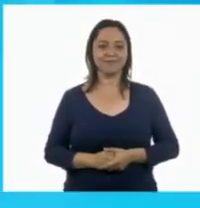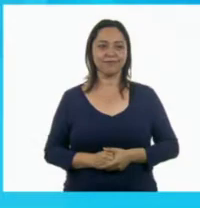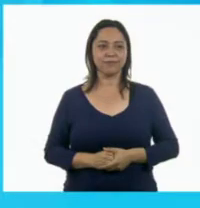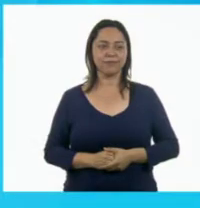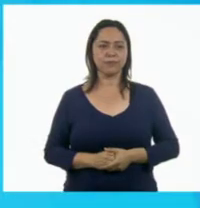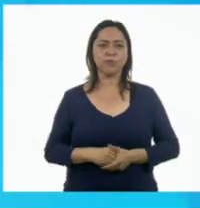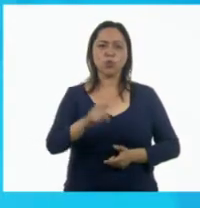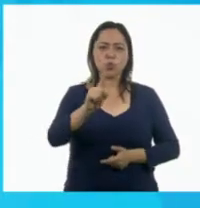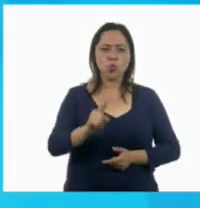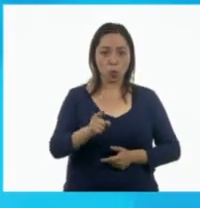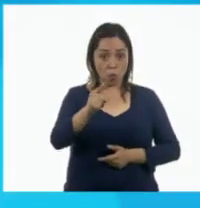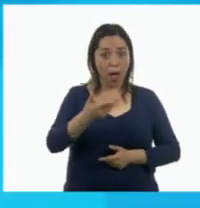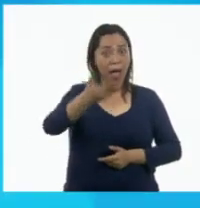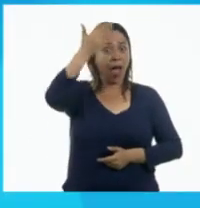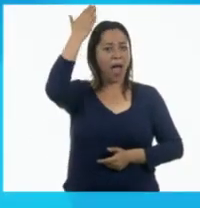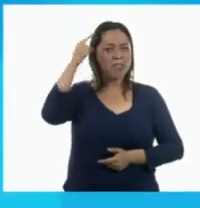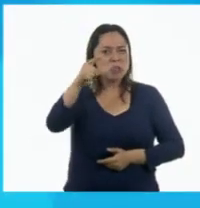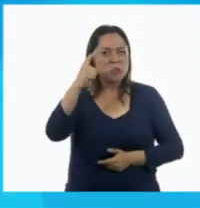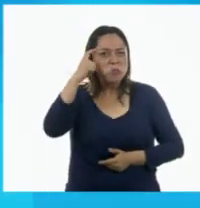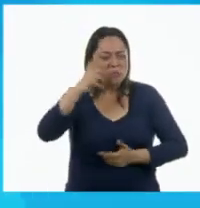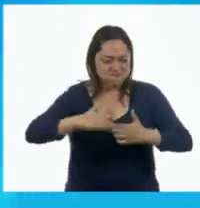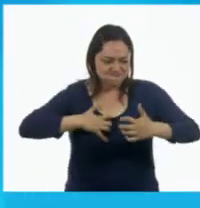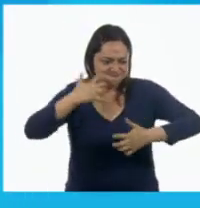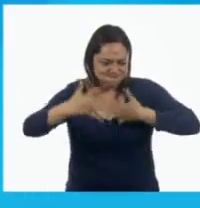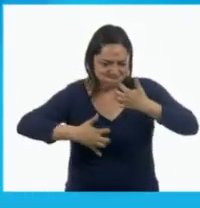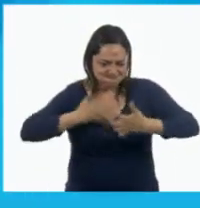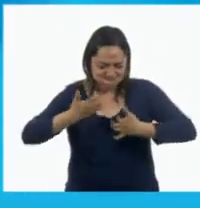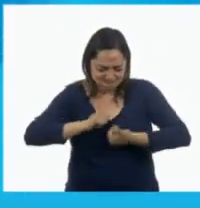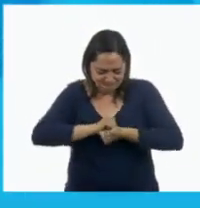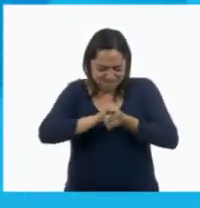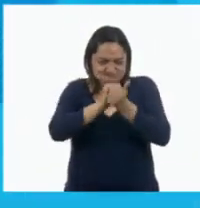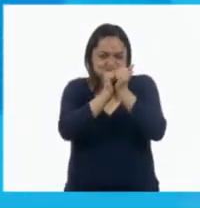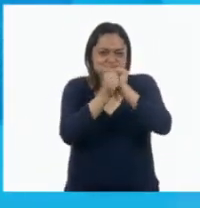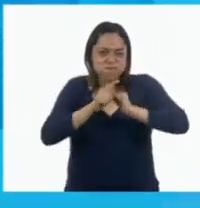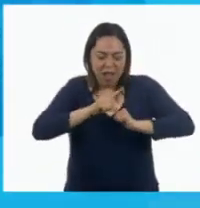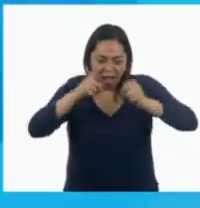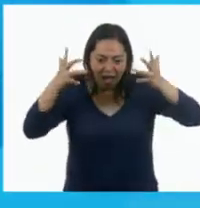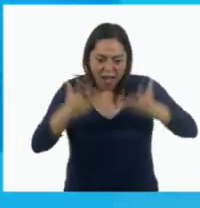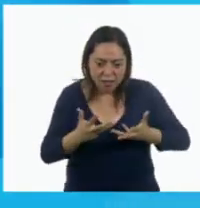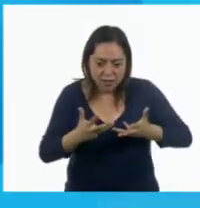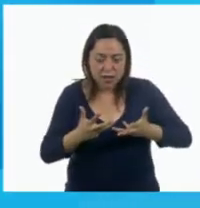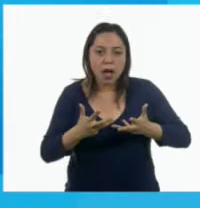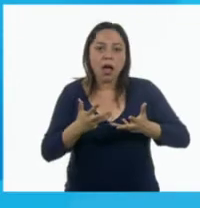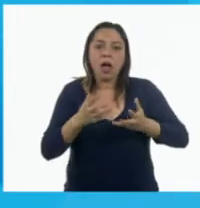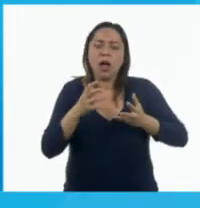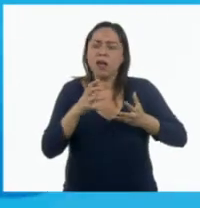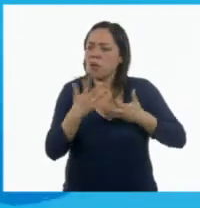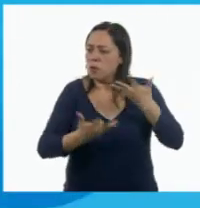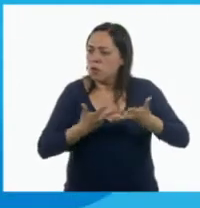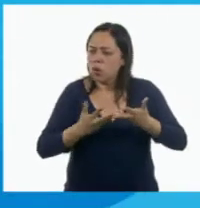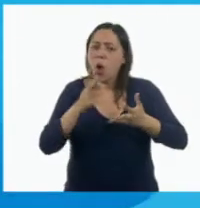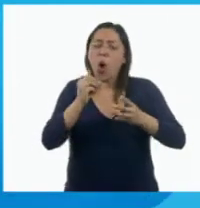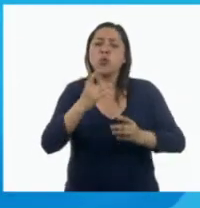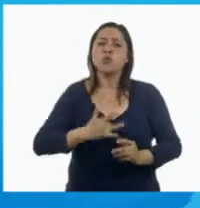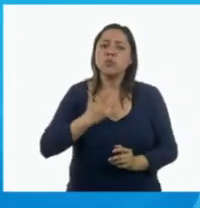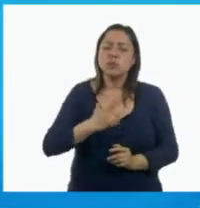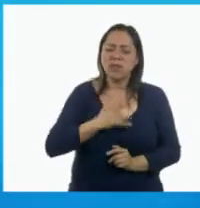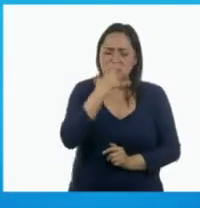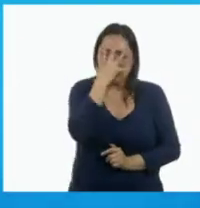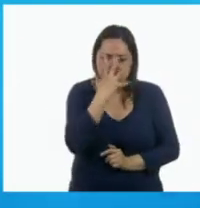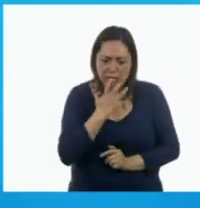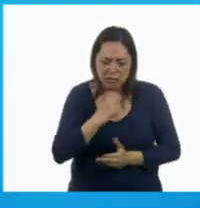¿Alguna vez te has enojado tanto que no sabes qué hacer? ¿O te has sentido tan triste que no paras de llorar?